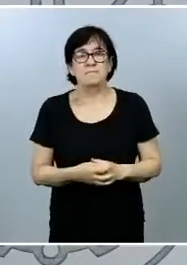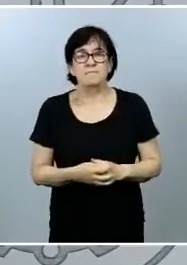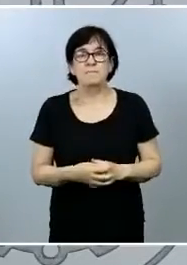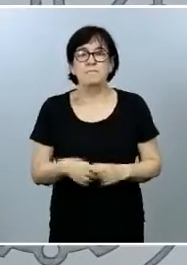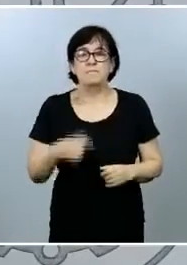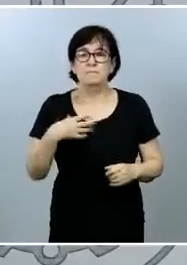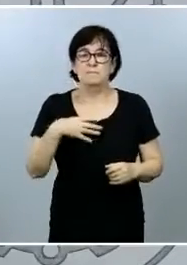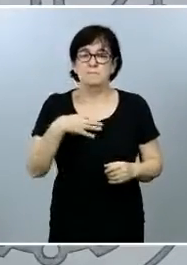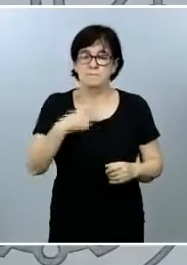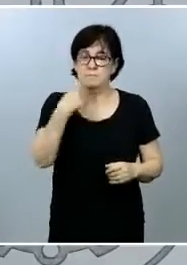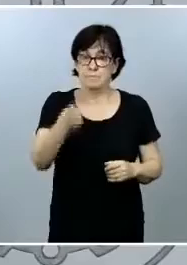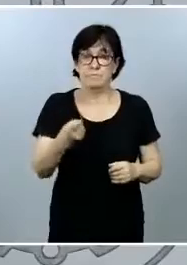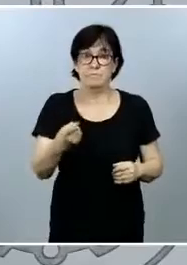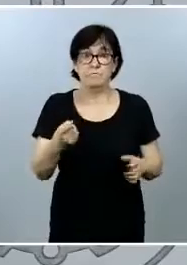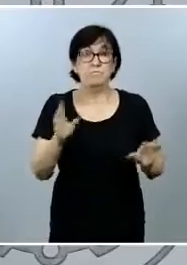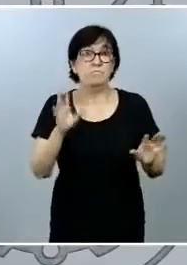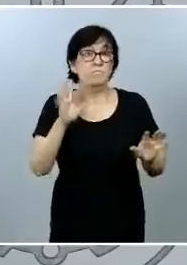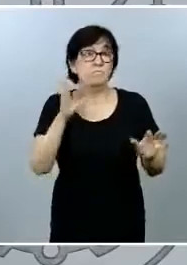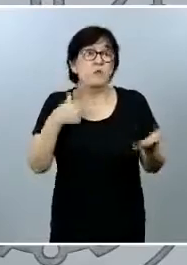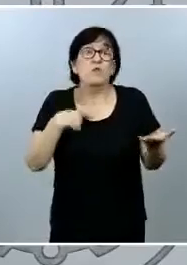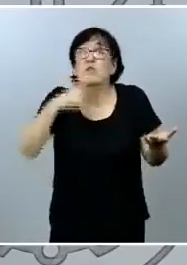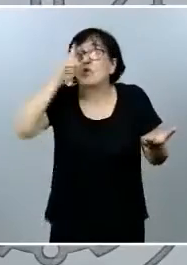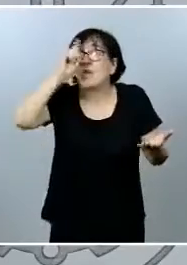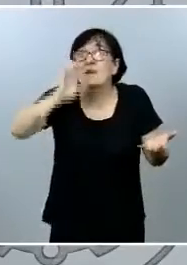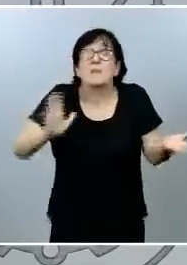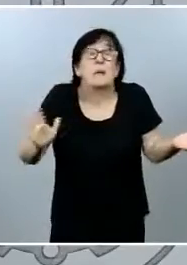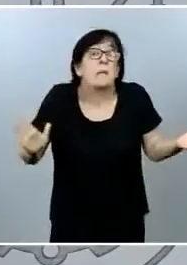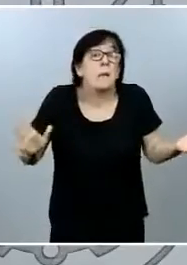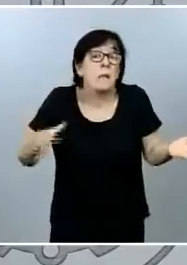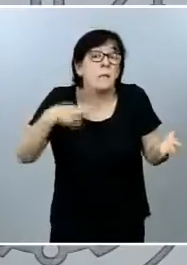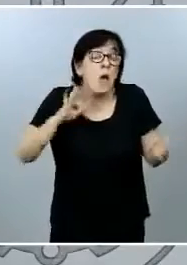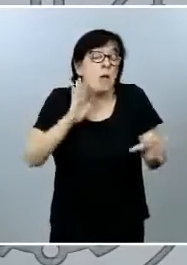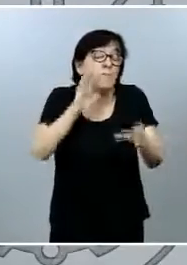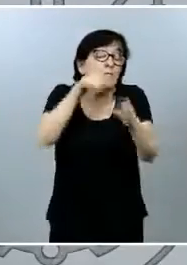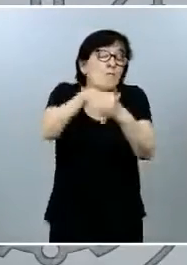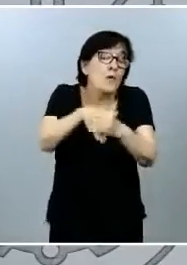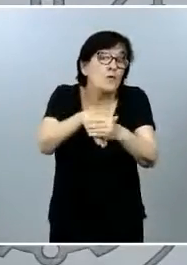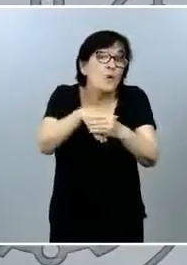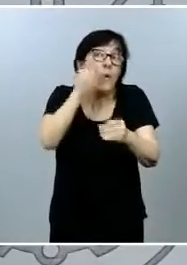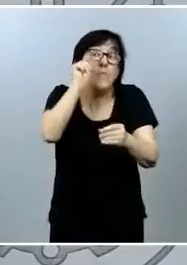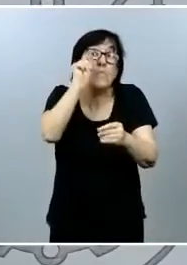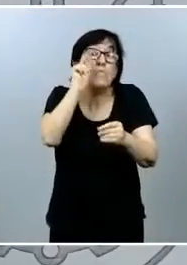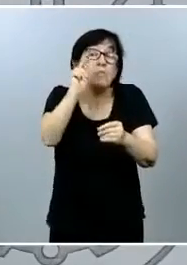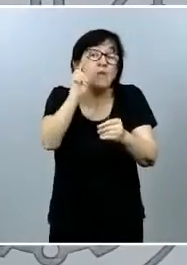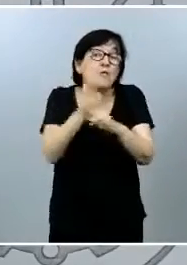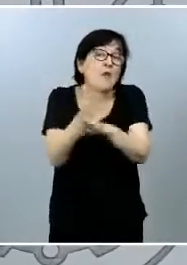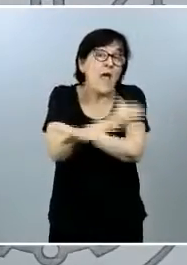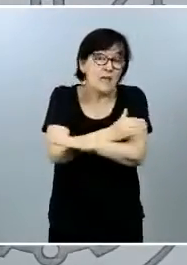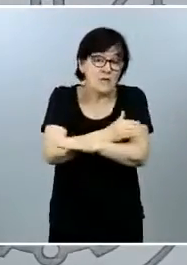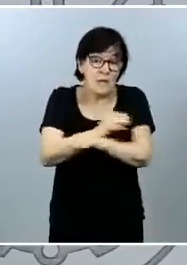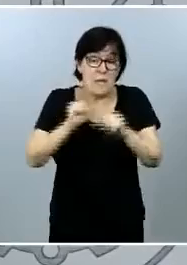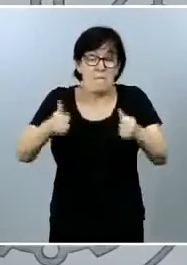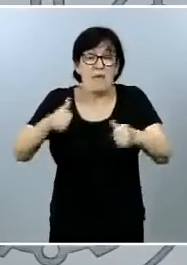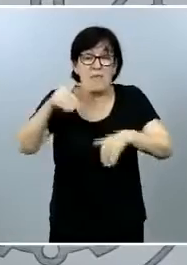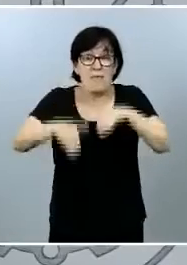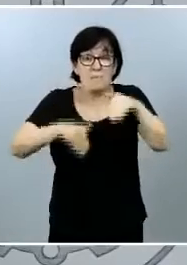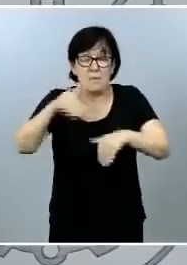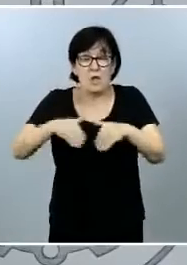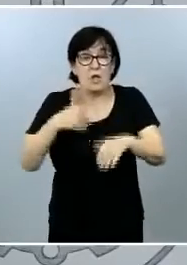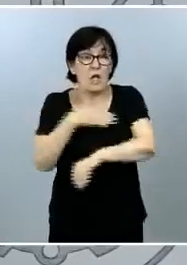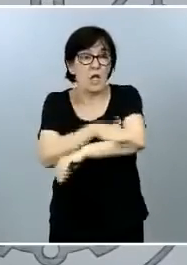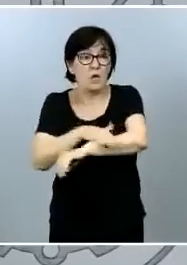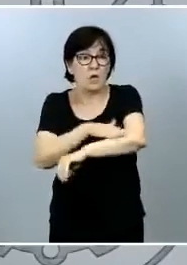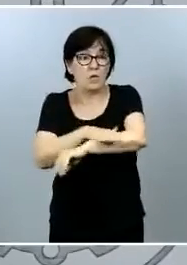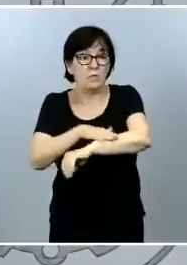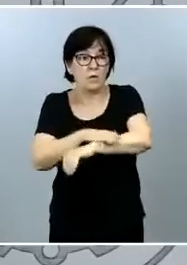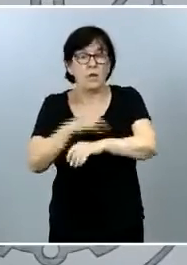que a priori y esto nunca se sabe hasta que no se vota un minuto antes de que comience la votación el Gobierno cuenta con los